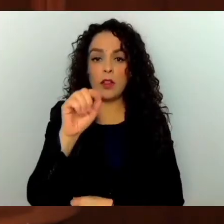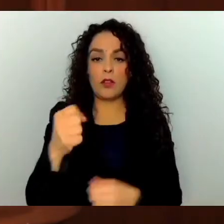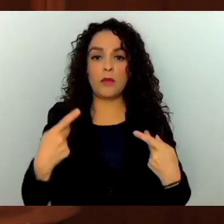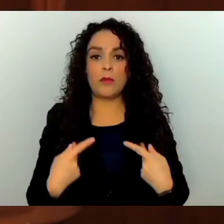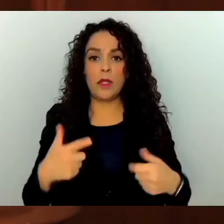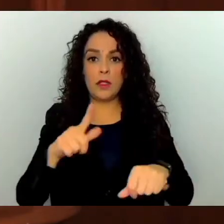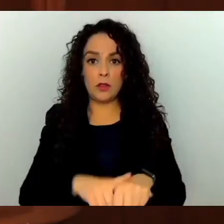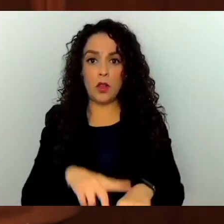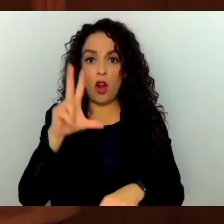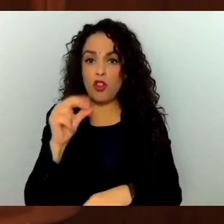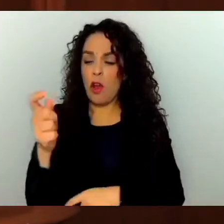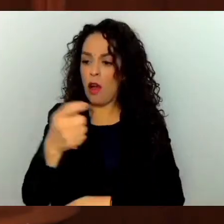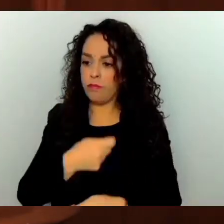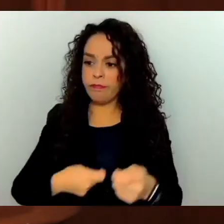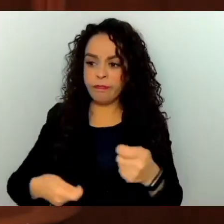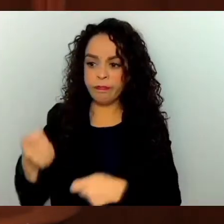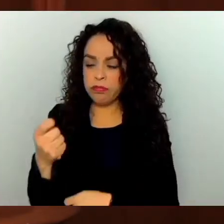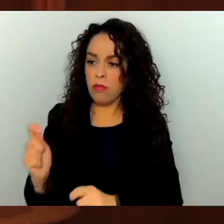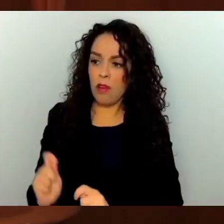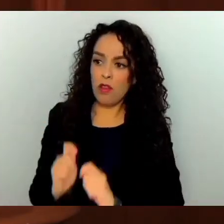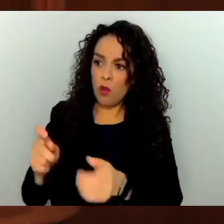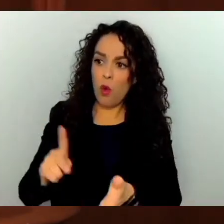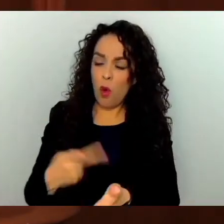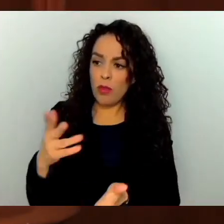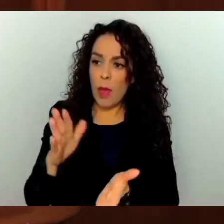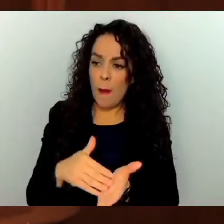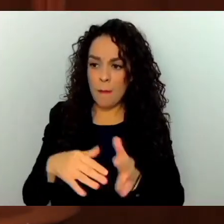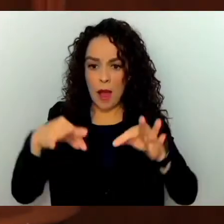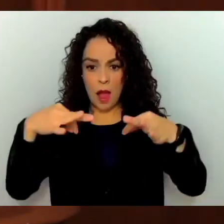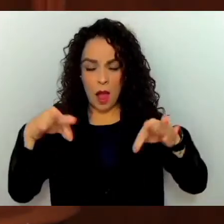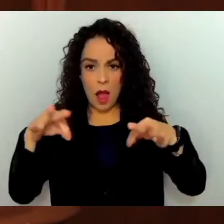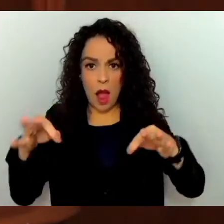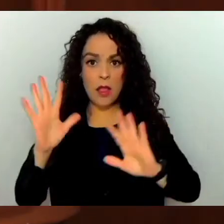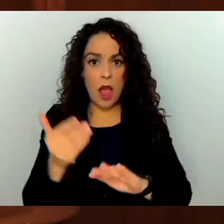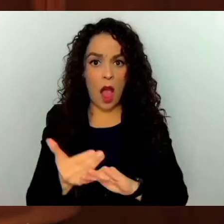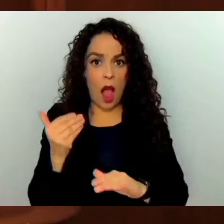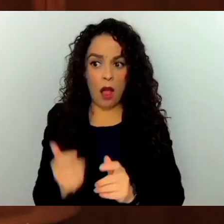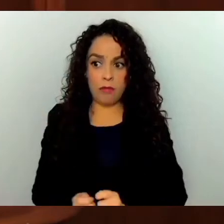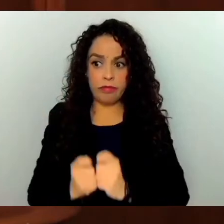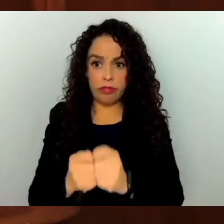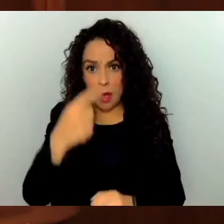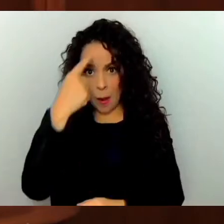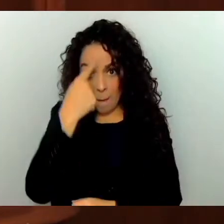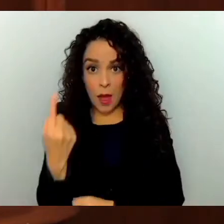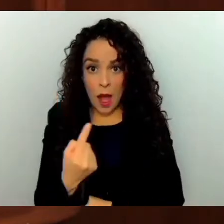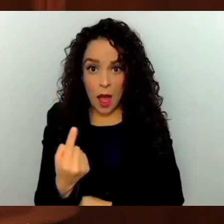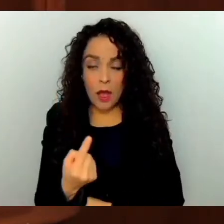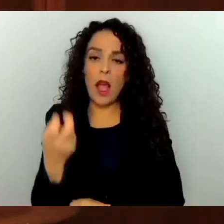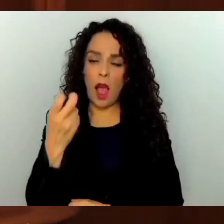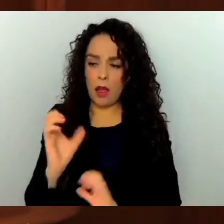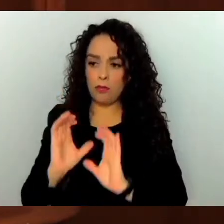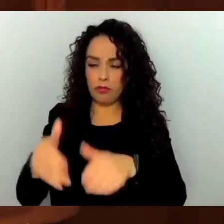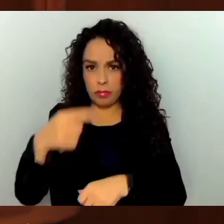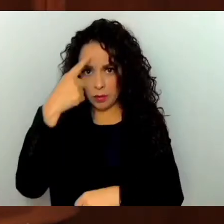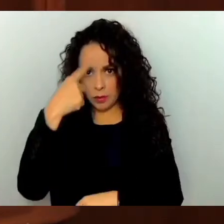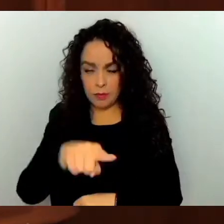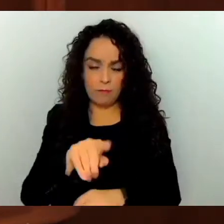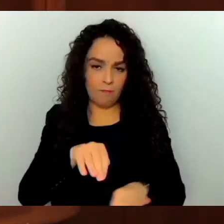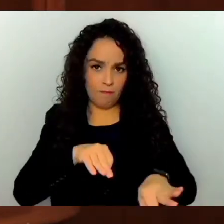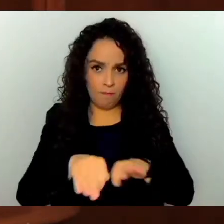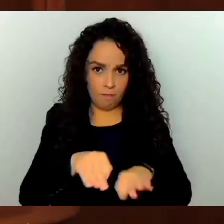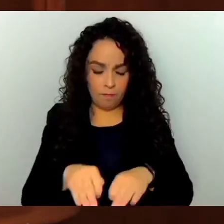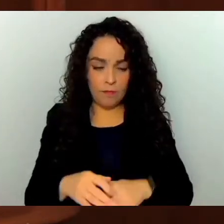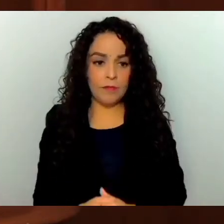devueltos los documentos que los contienen y que fueron entregados con motivo de la presente convocatoria, salvo que haya